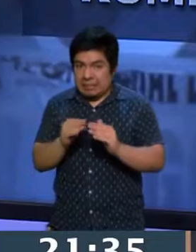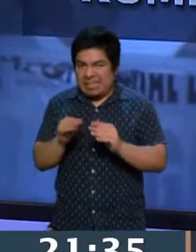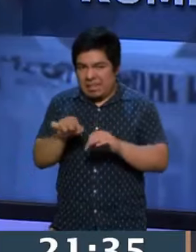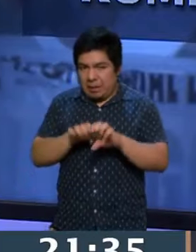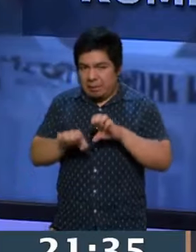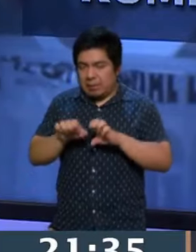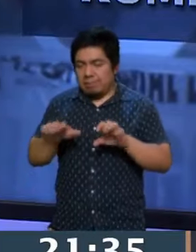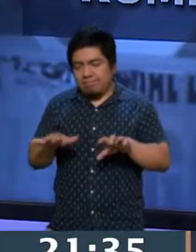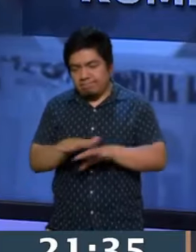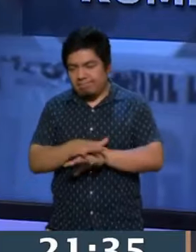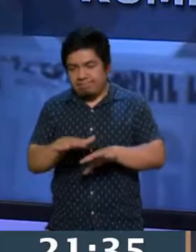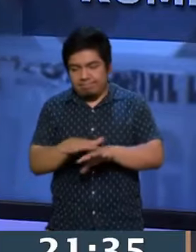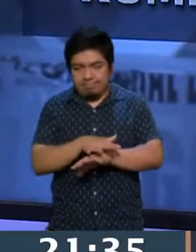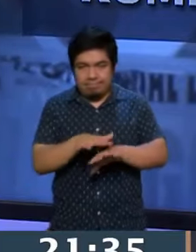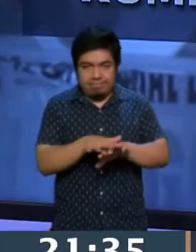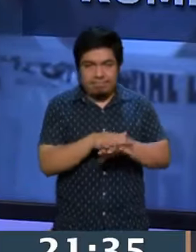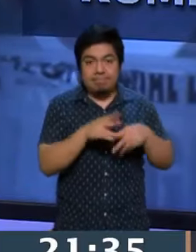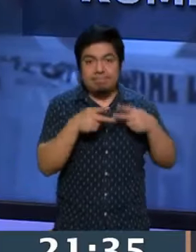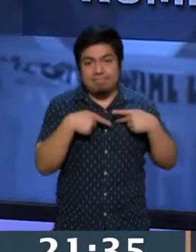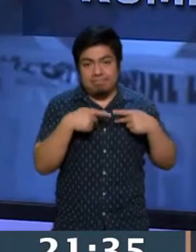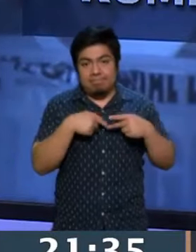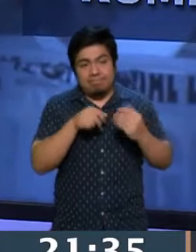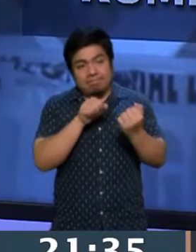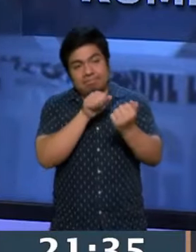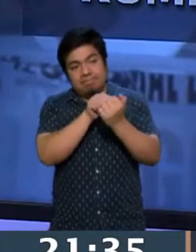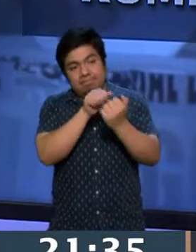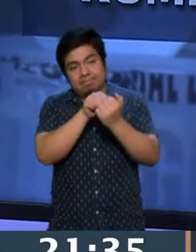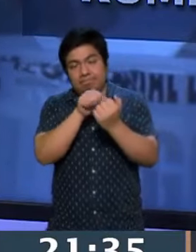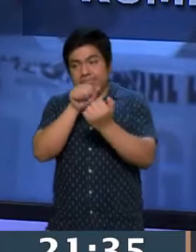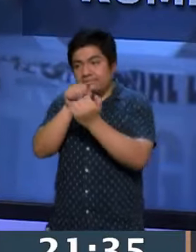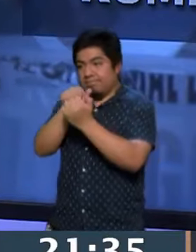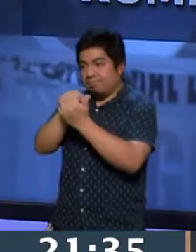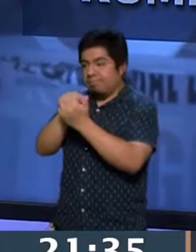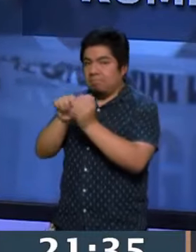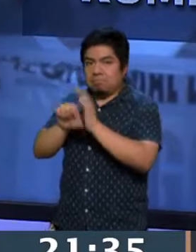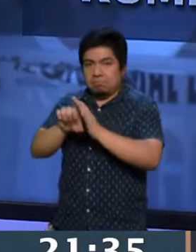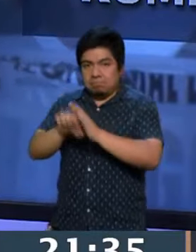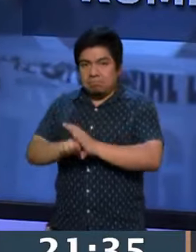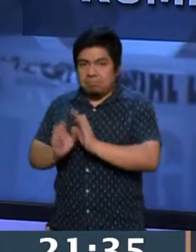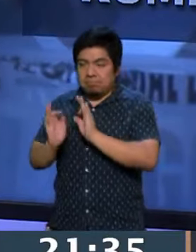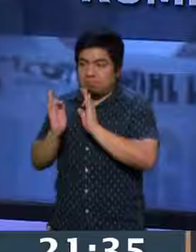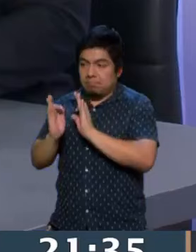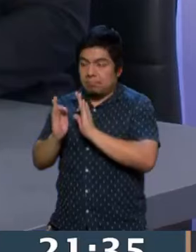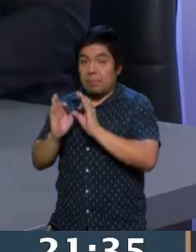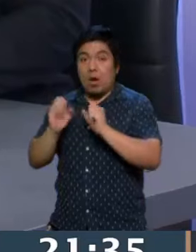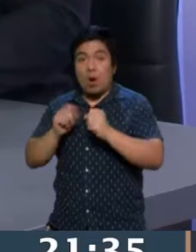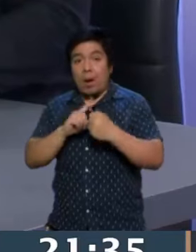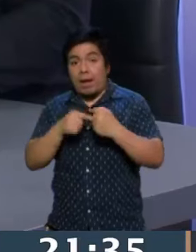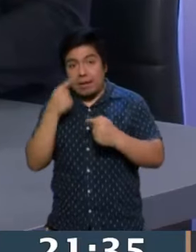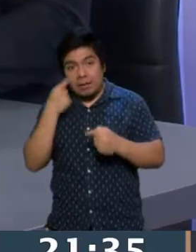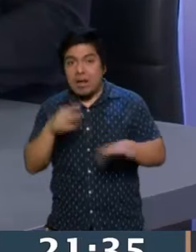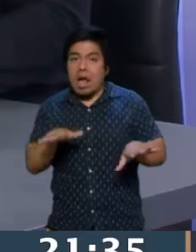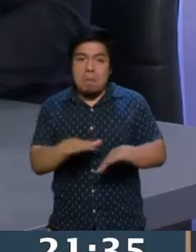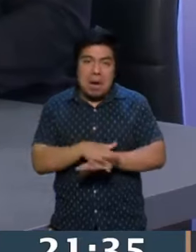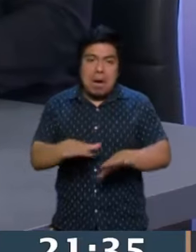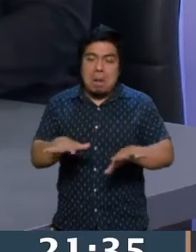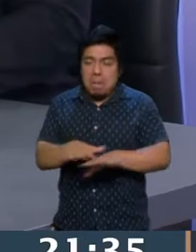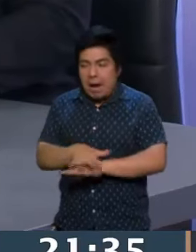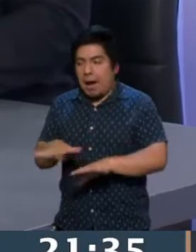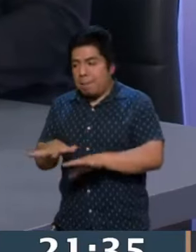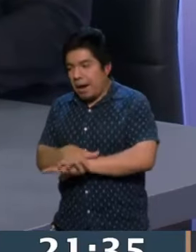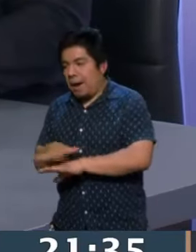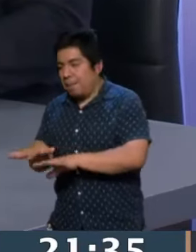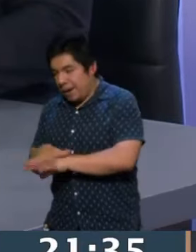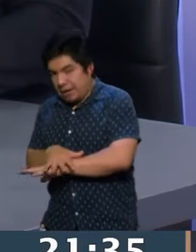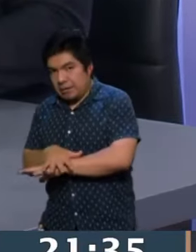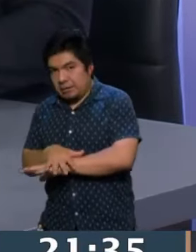las personas que fueron tocadas por primera vez puertas y es una encuesta presencial, tendría que estar cambiándola, cambiándola, cambiando